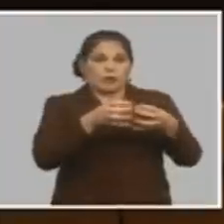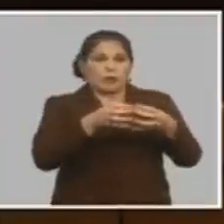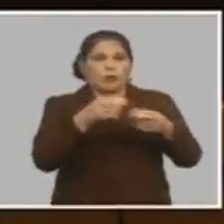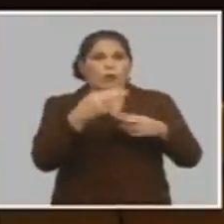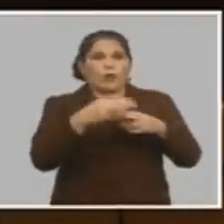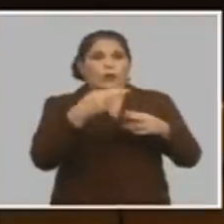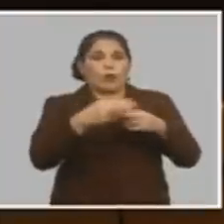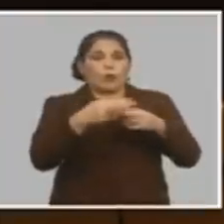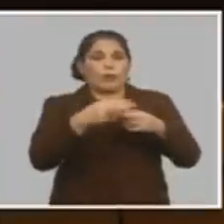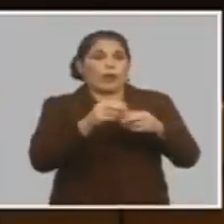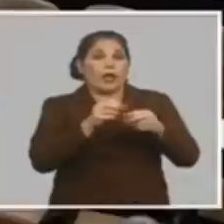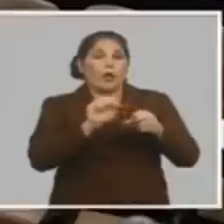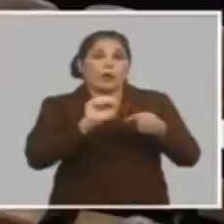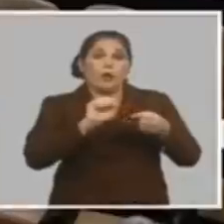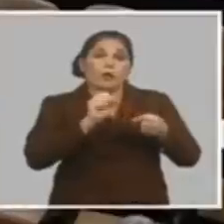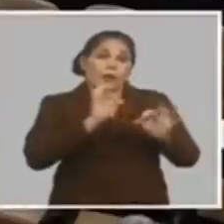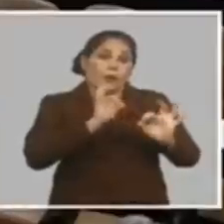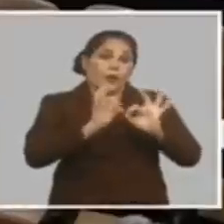a llamar vulnerable